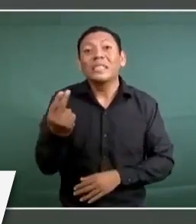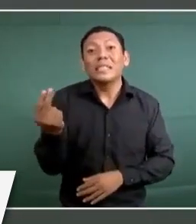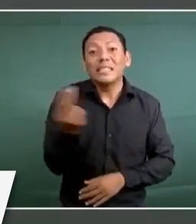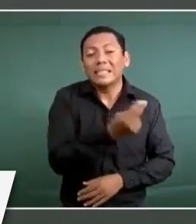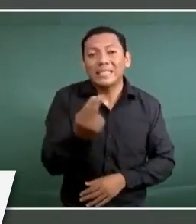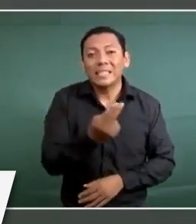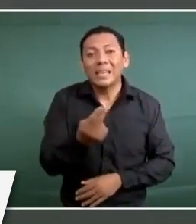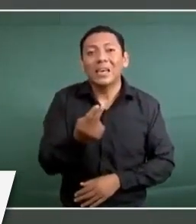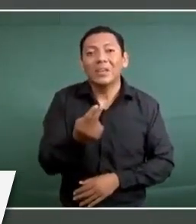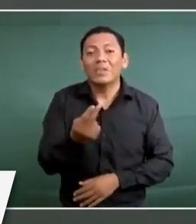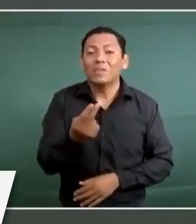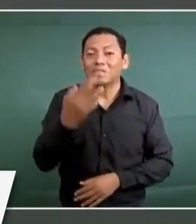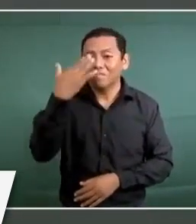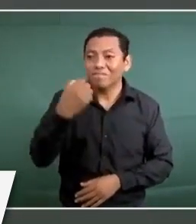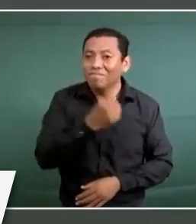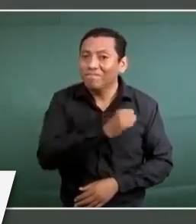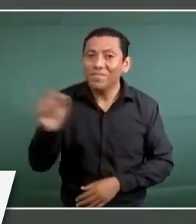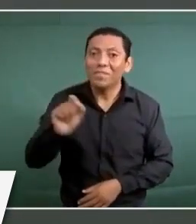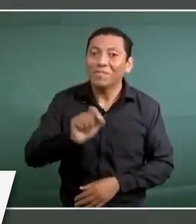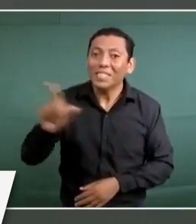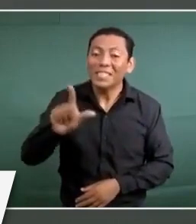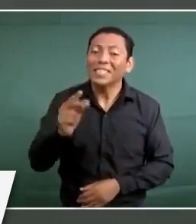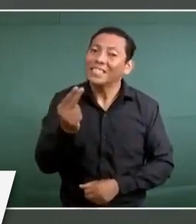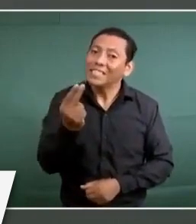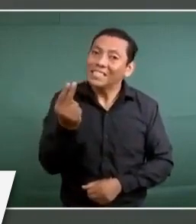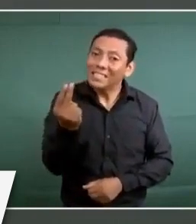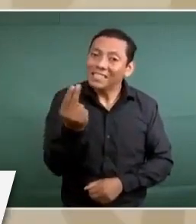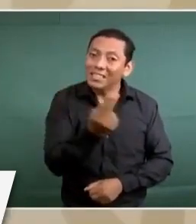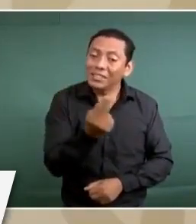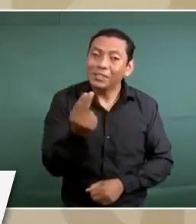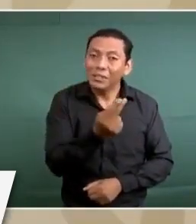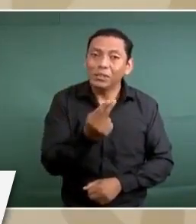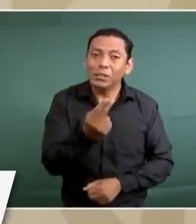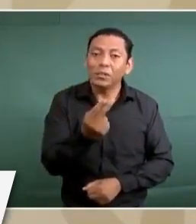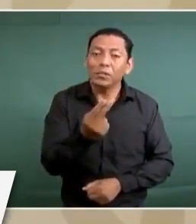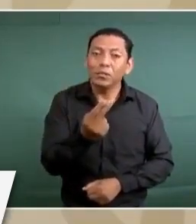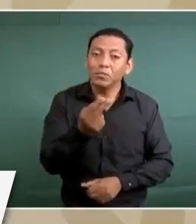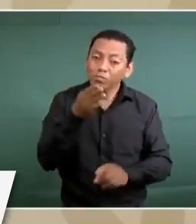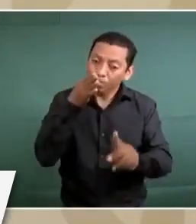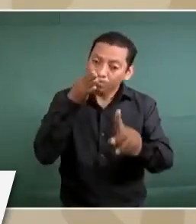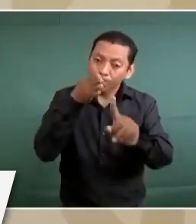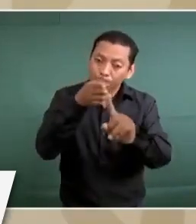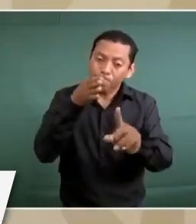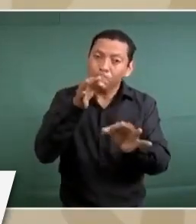profesionalismo, de objetividad,